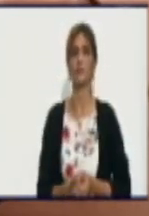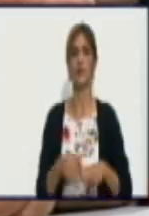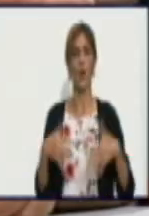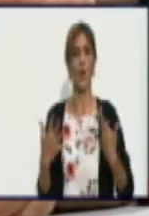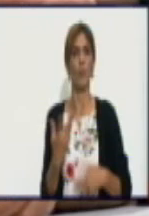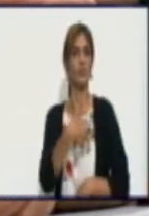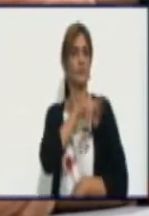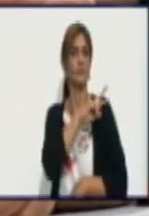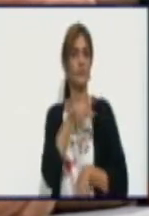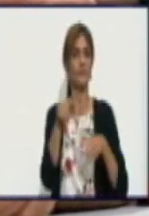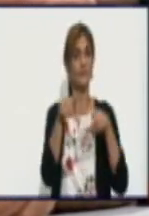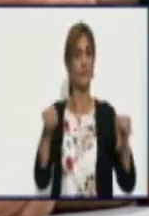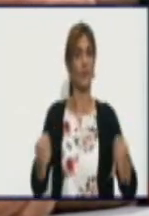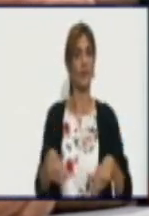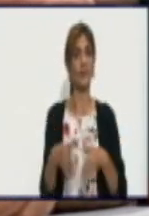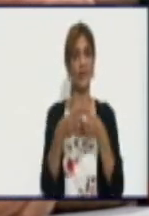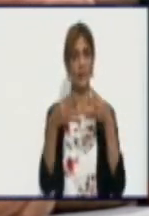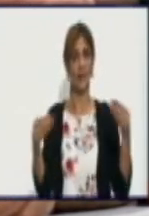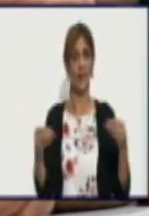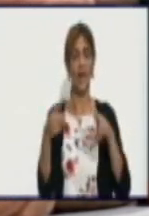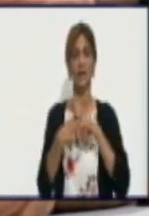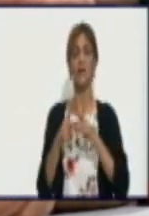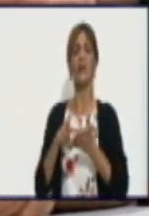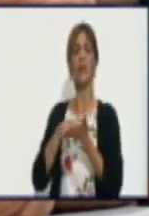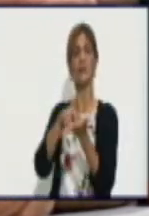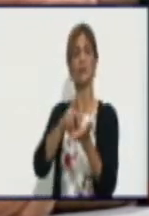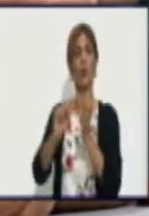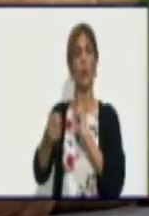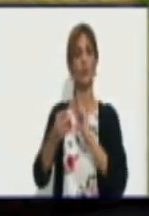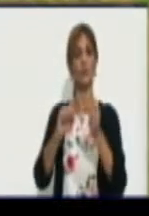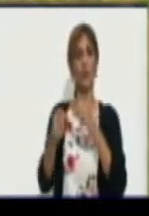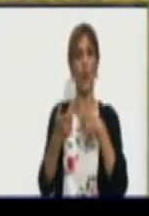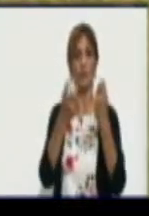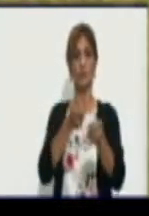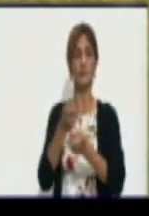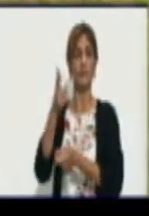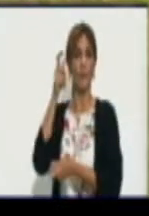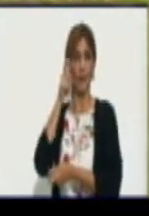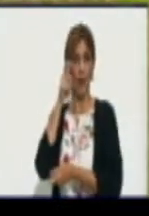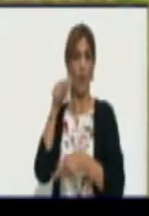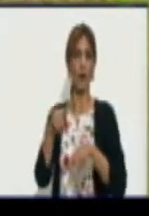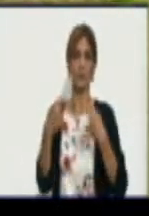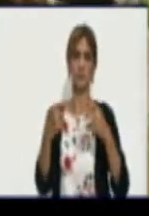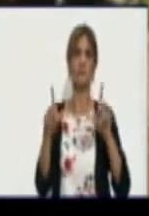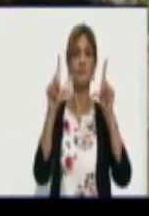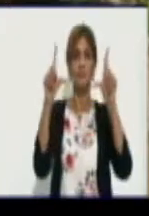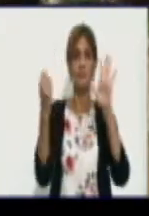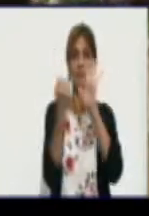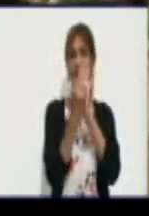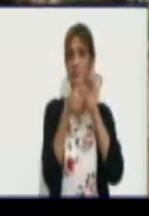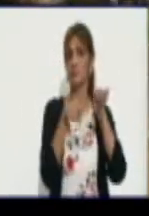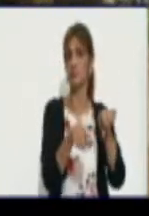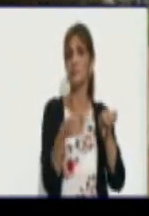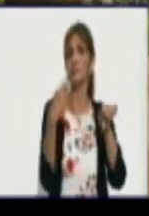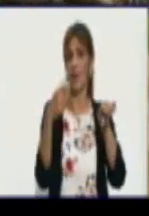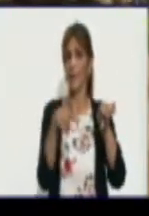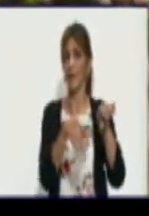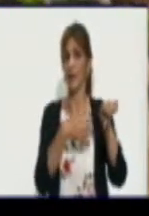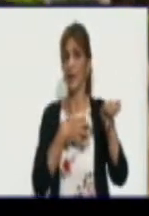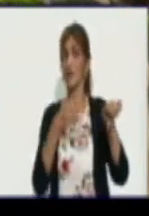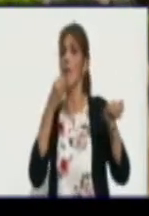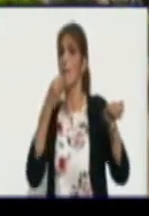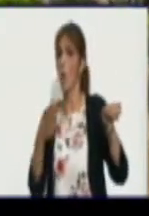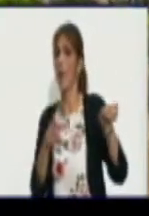de tierra, y en el registro de control pecuario como tenente de ganado mayor. Si usted no está registrado ahí, usted no